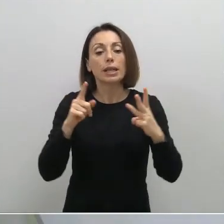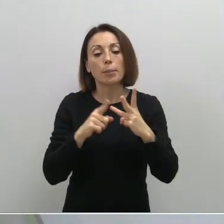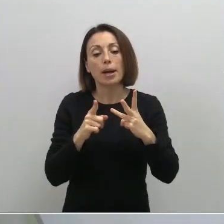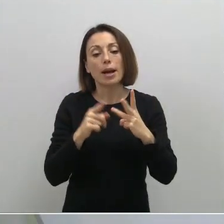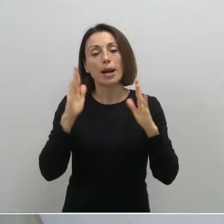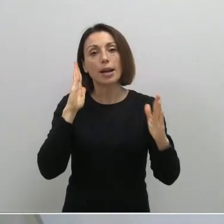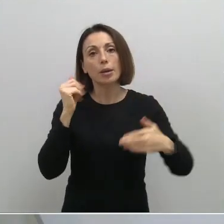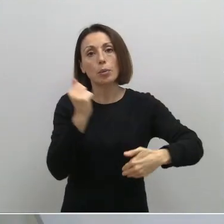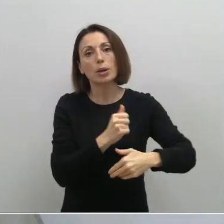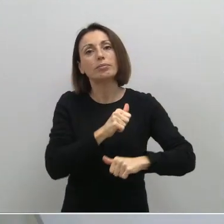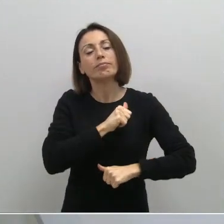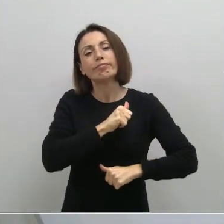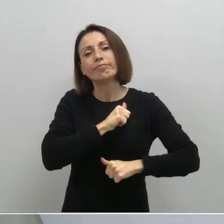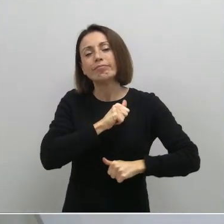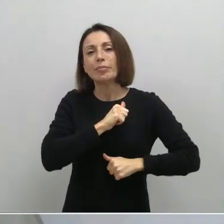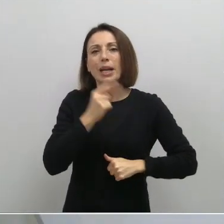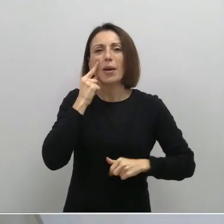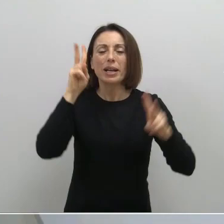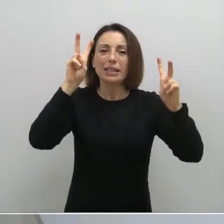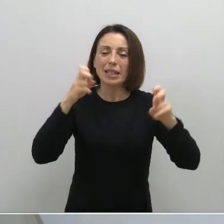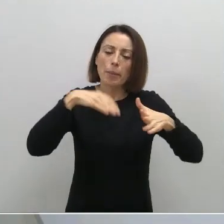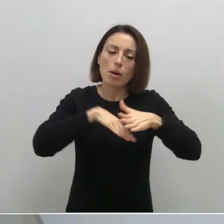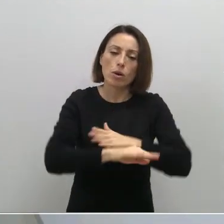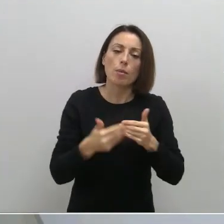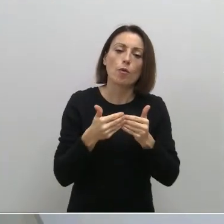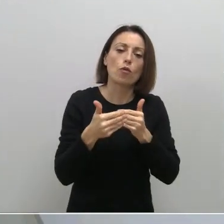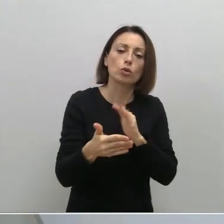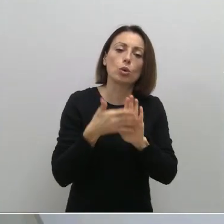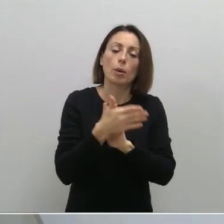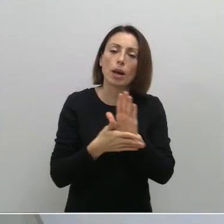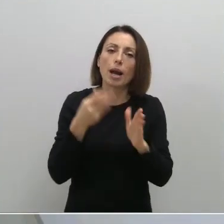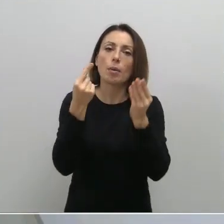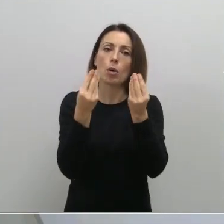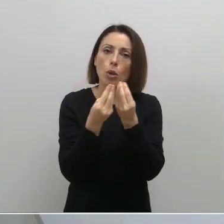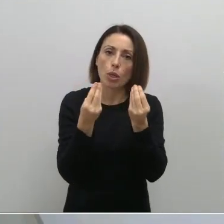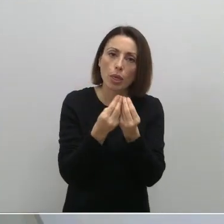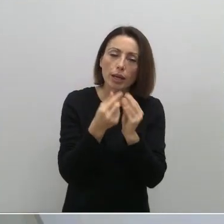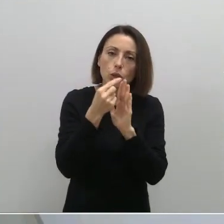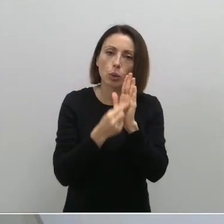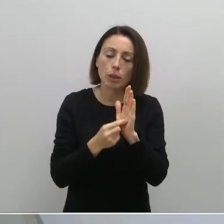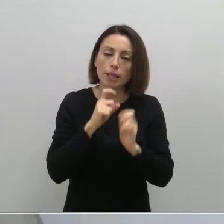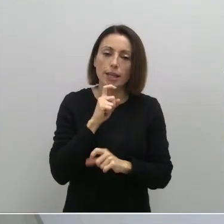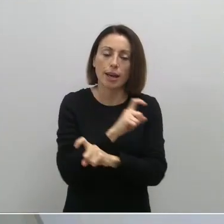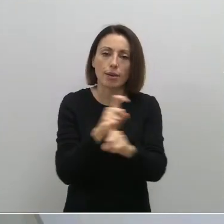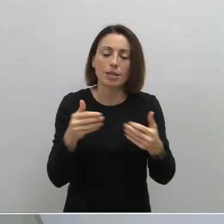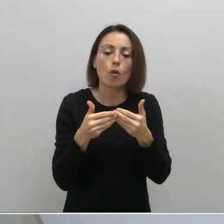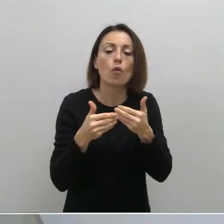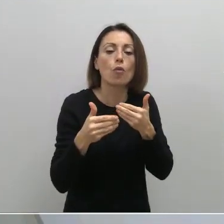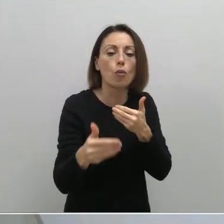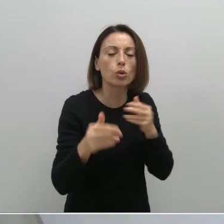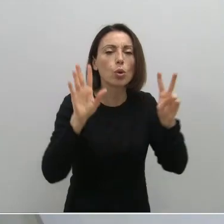Navidad, preferimos esperar un poco para dar los datos y para dar las medidas más adelante porque realmente estamos todavía,